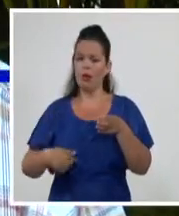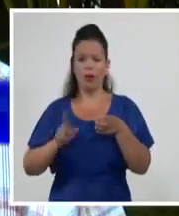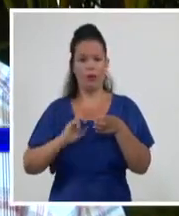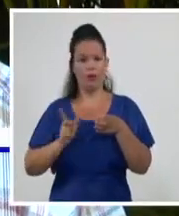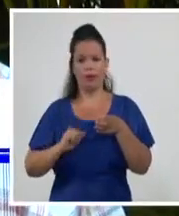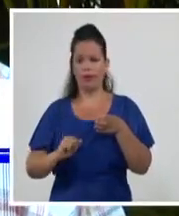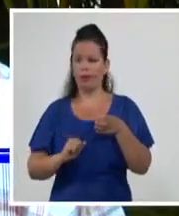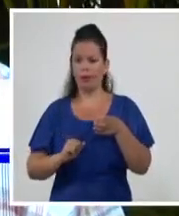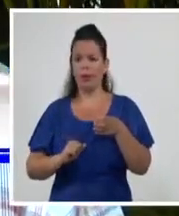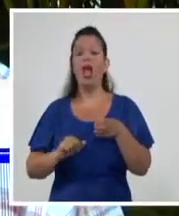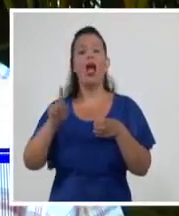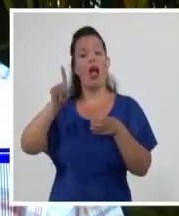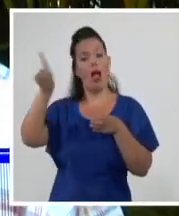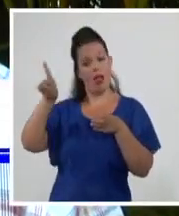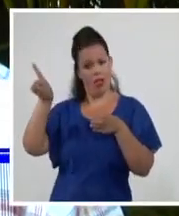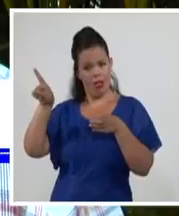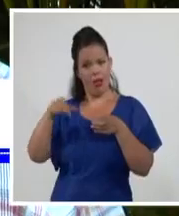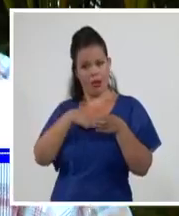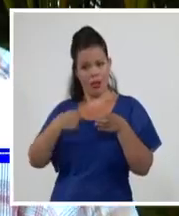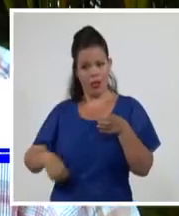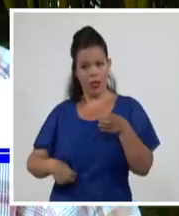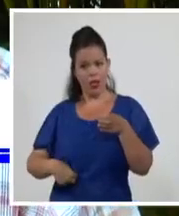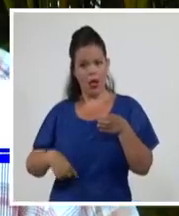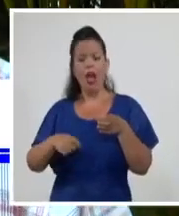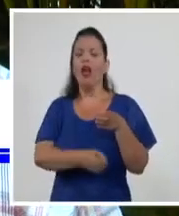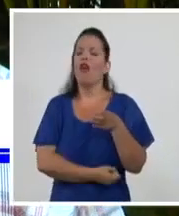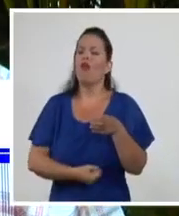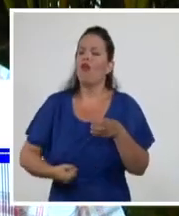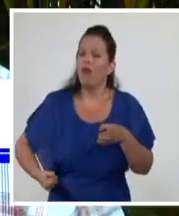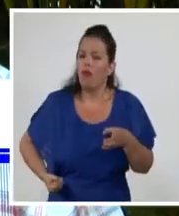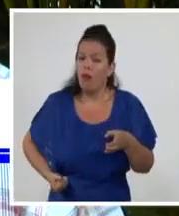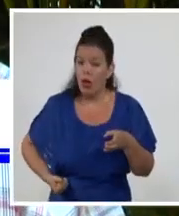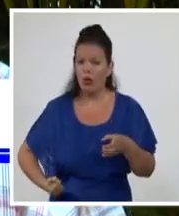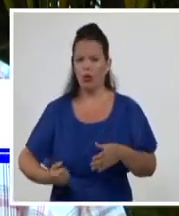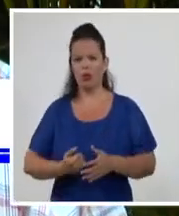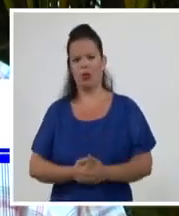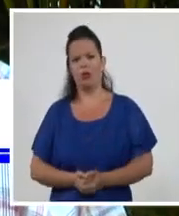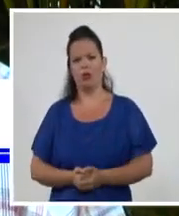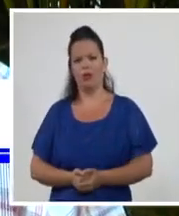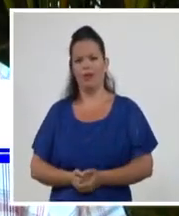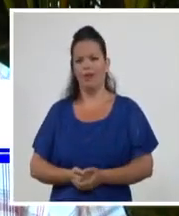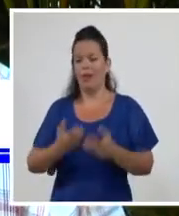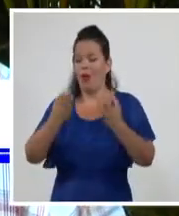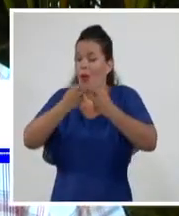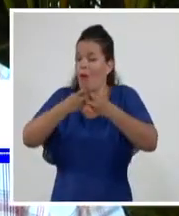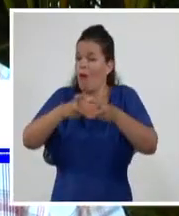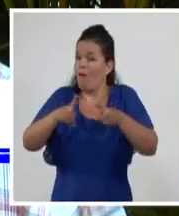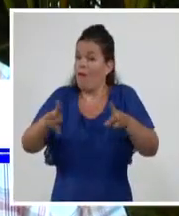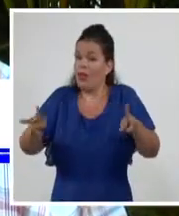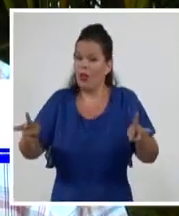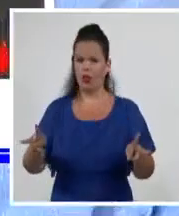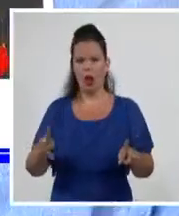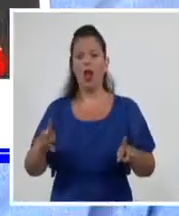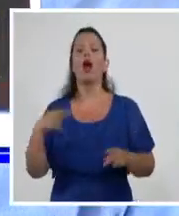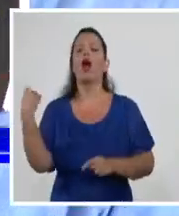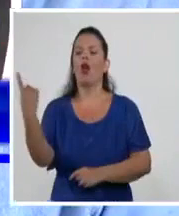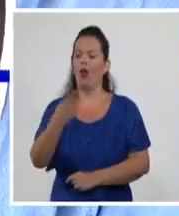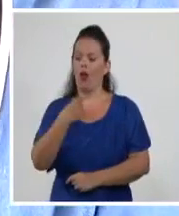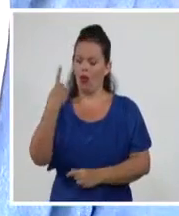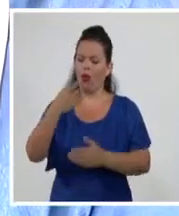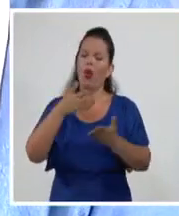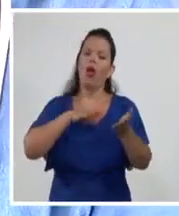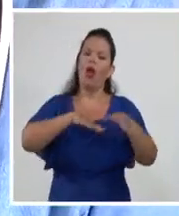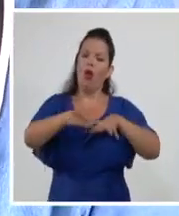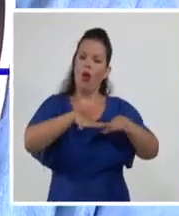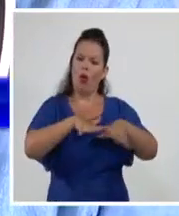hicieron un esfuerzo y elogio de maestría profesional para prepararnos convenientemente. El